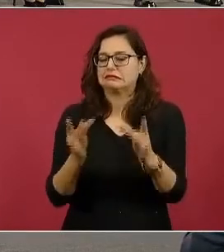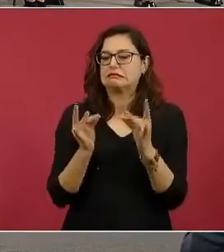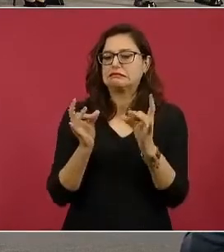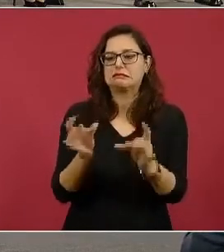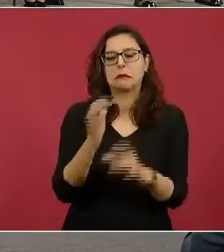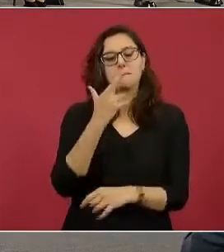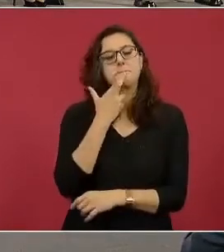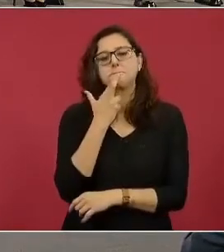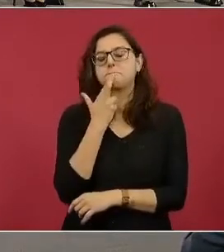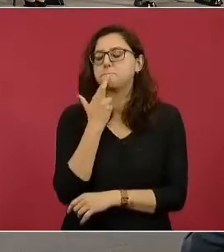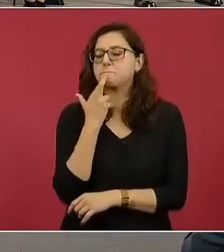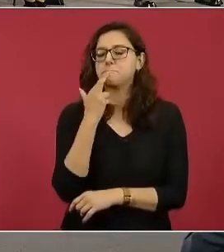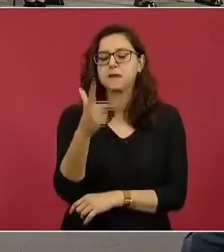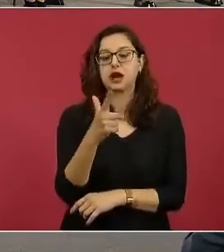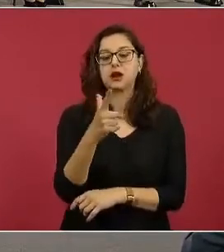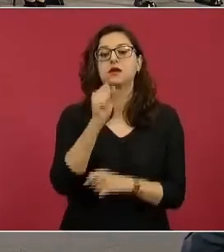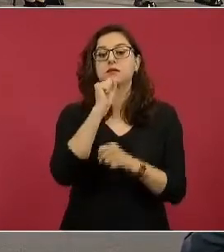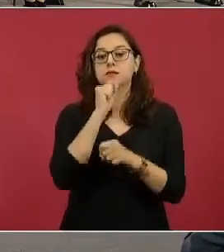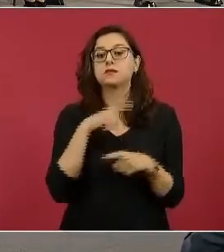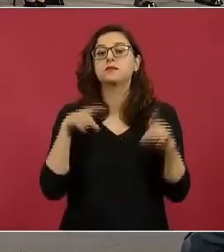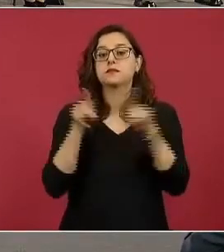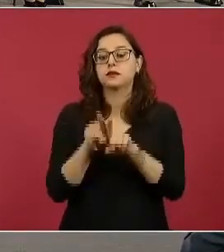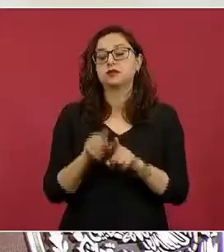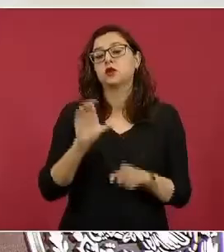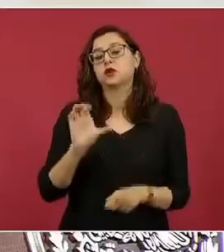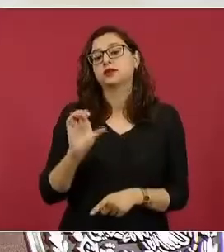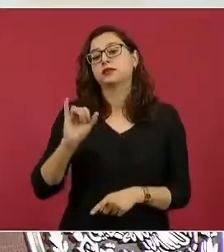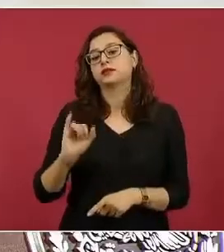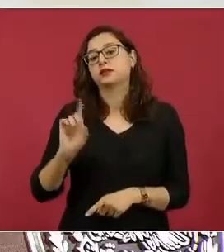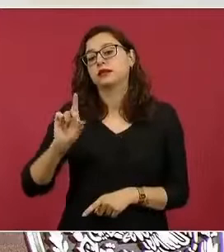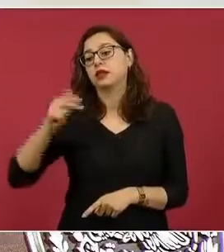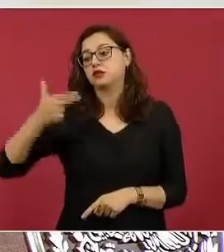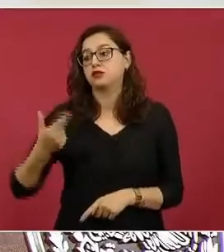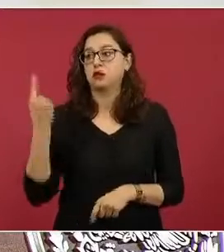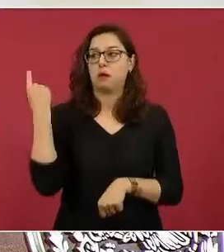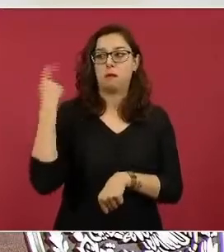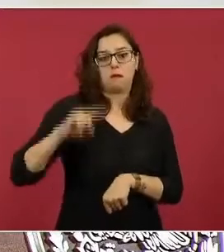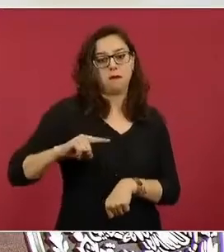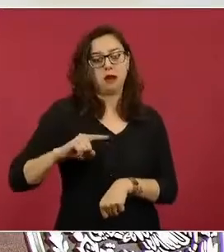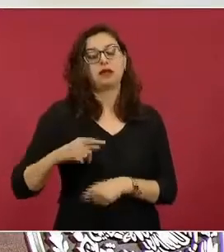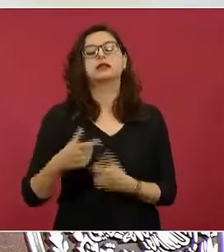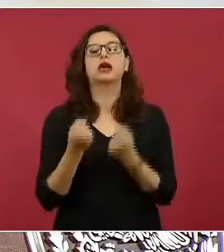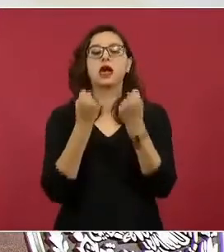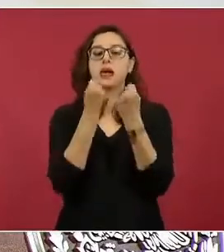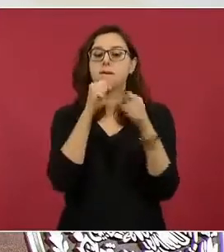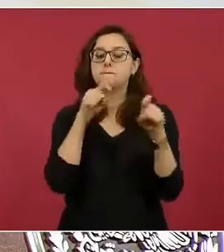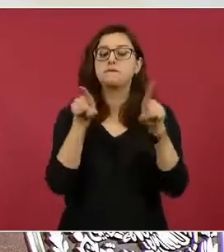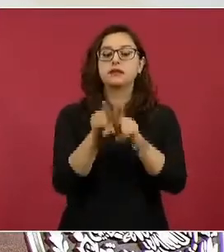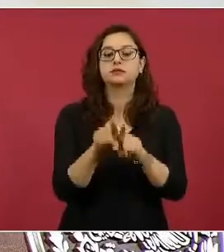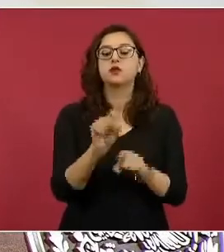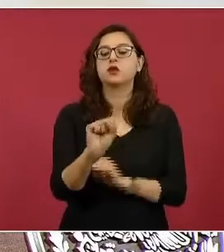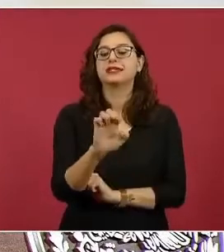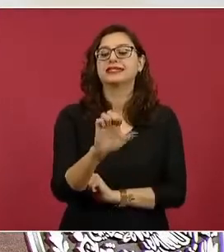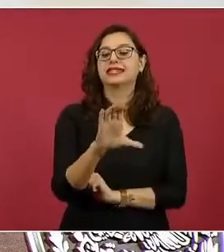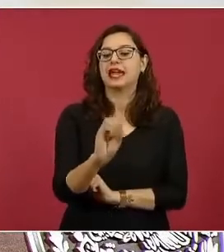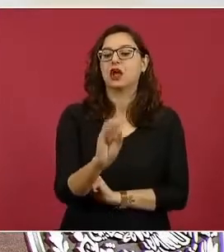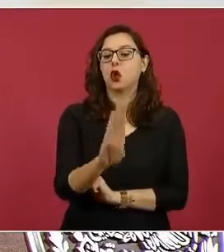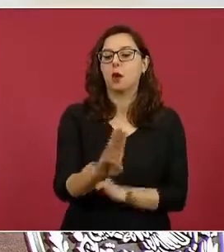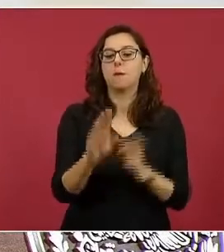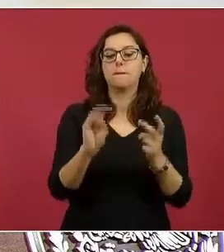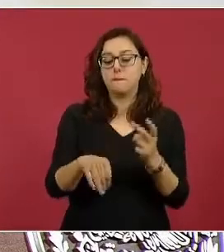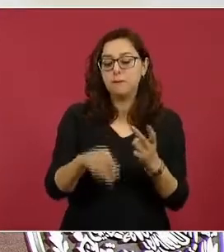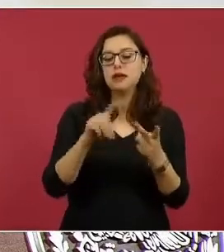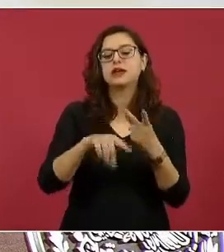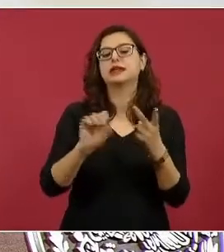reiterado desde la Corte Interamericana de Derechos Humanos. Con la Secretaría de Economía y la Secretaría de Gobernación